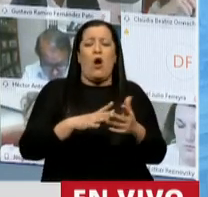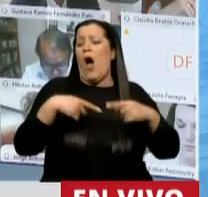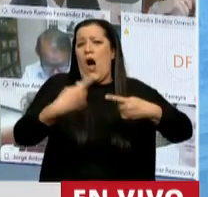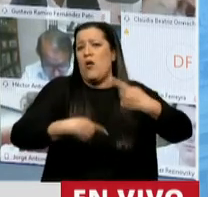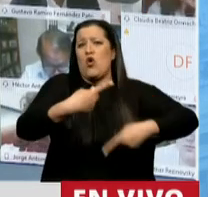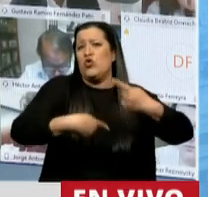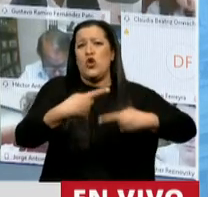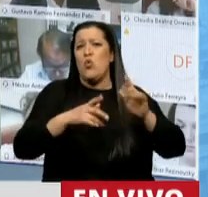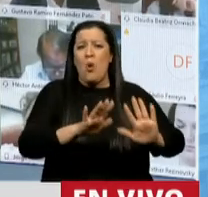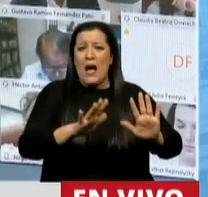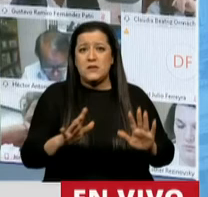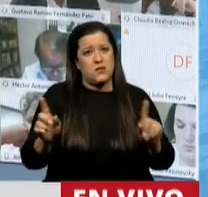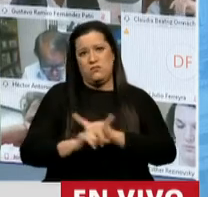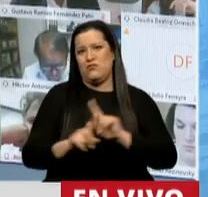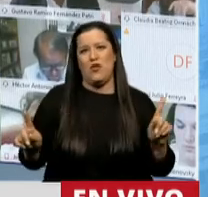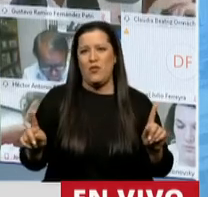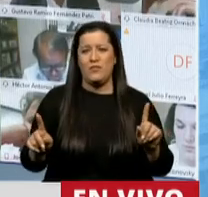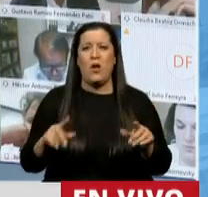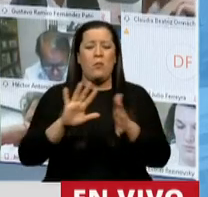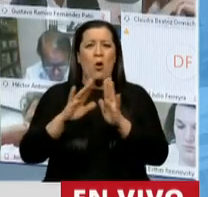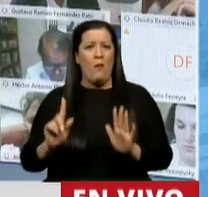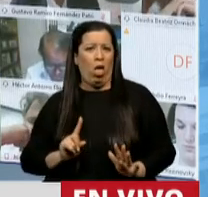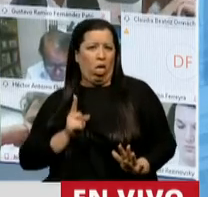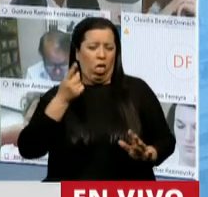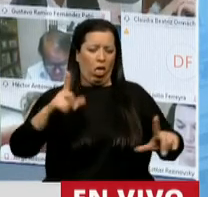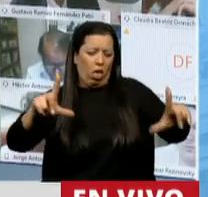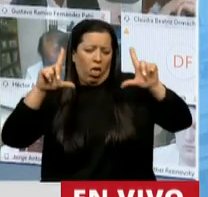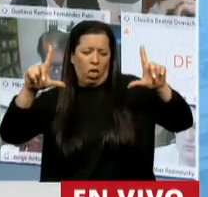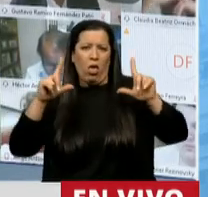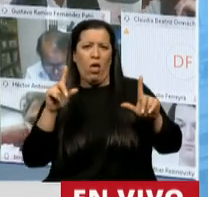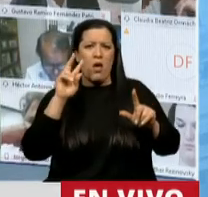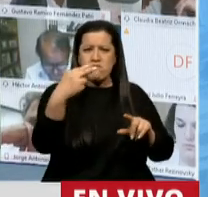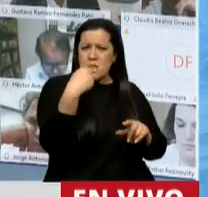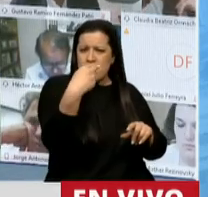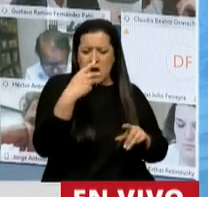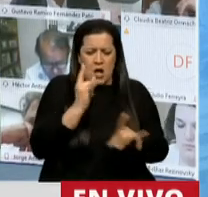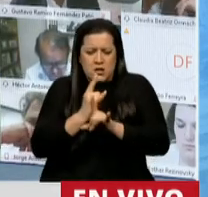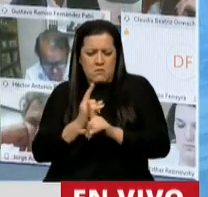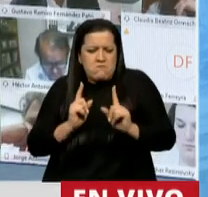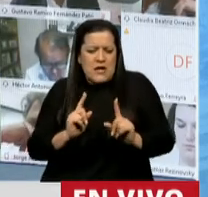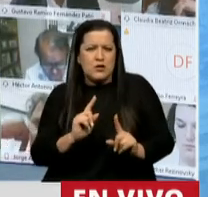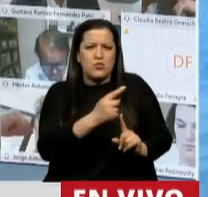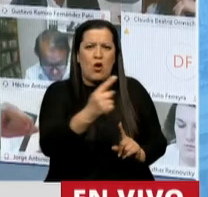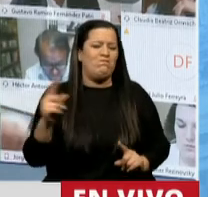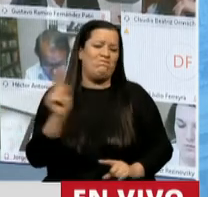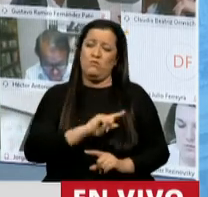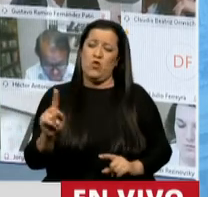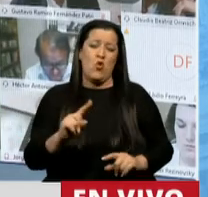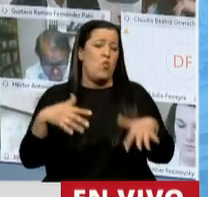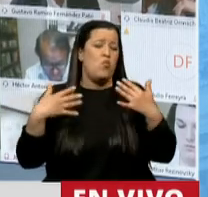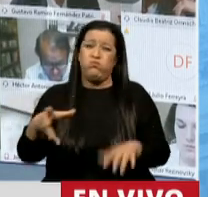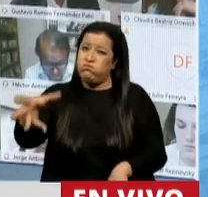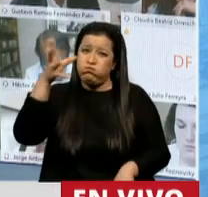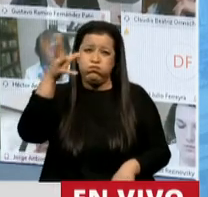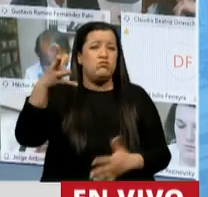siendo tan egocéntricos y mirándonos el ombligo todo el tiempo. Es demasiado el sufrimiento